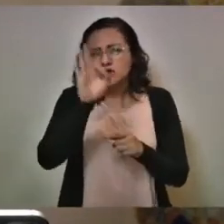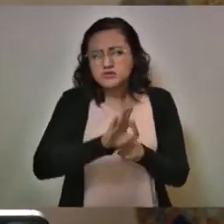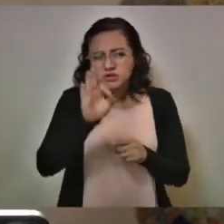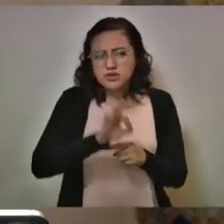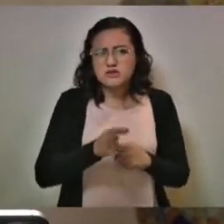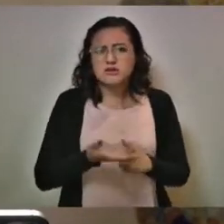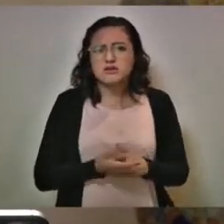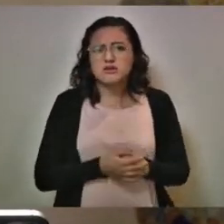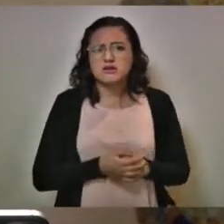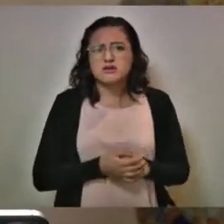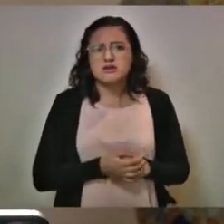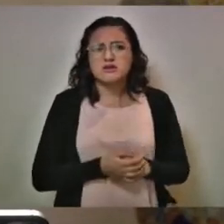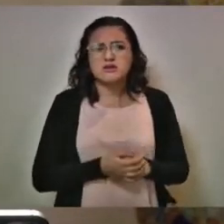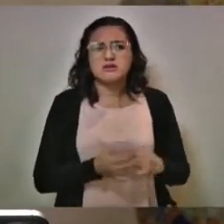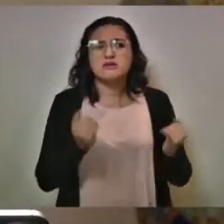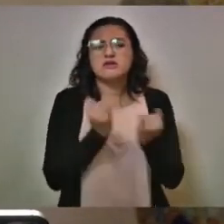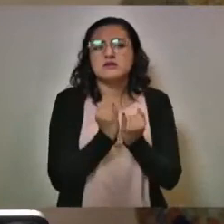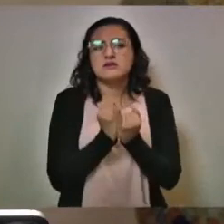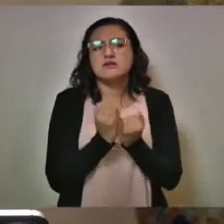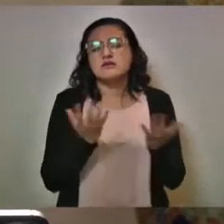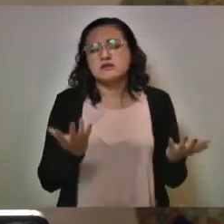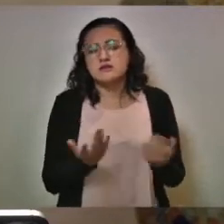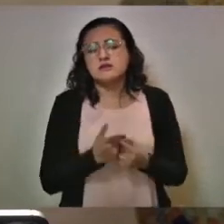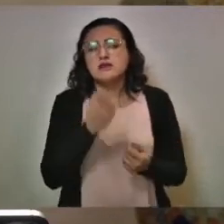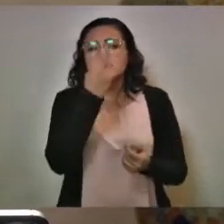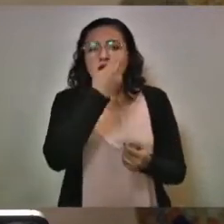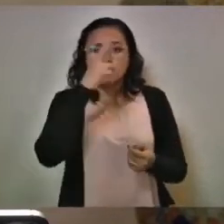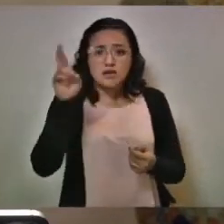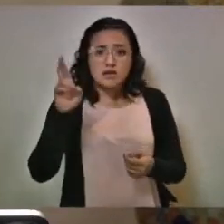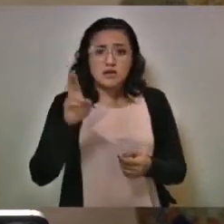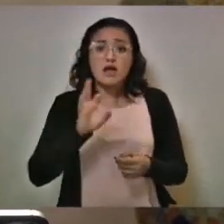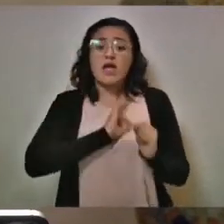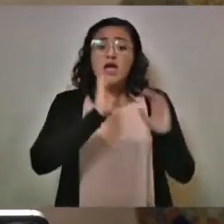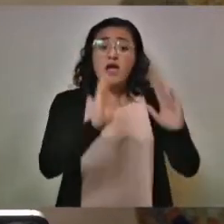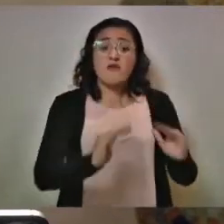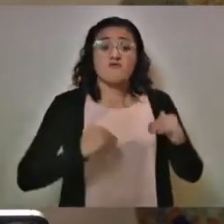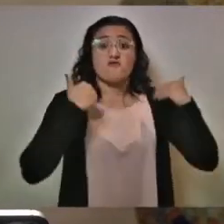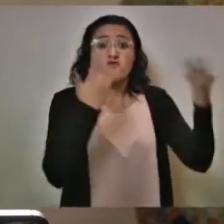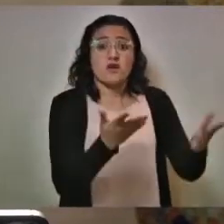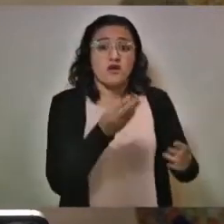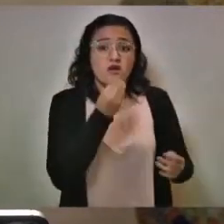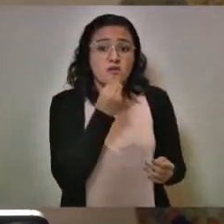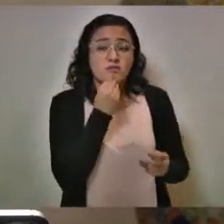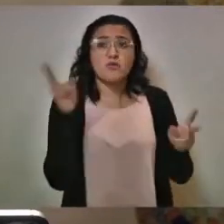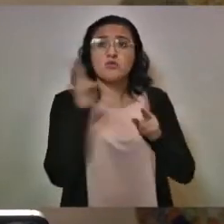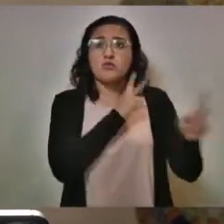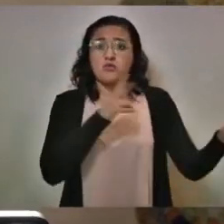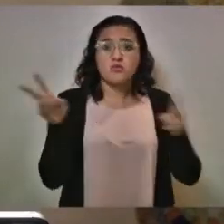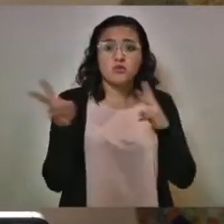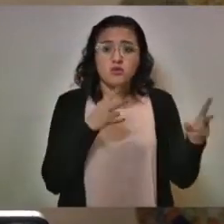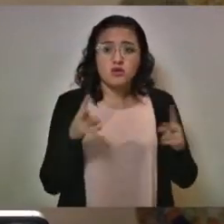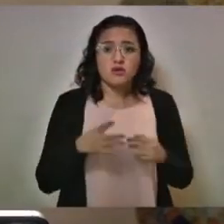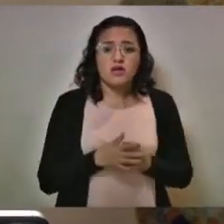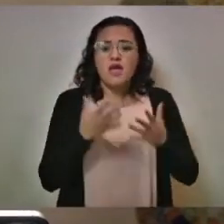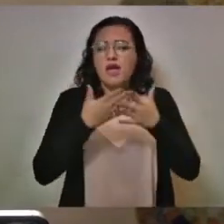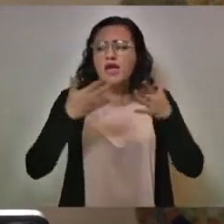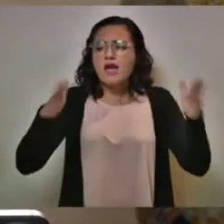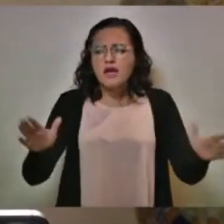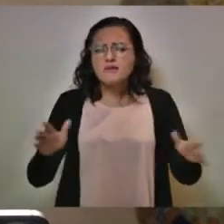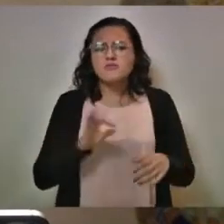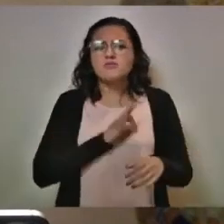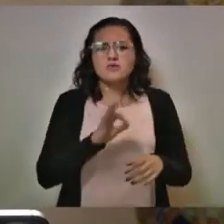podrían los restaurantes en sus terrazas tener 30%, abrir las cocinas